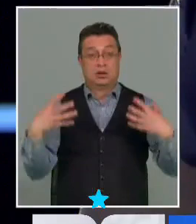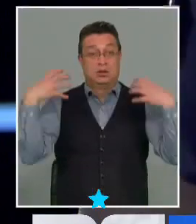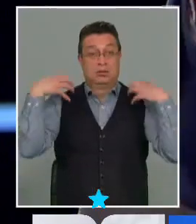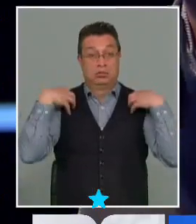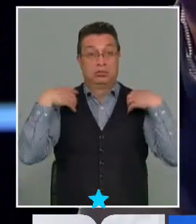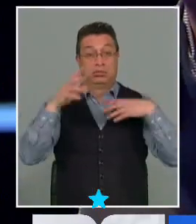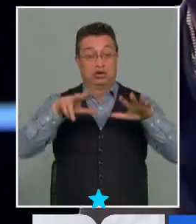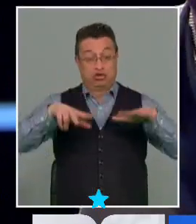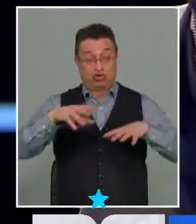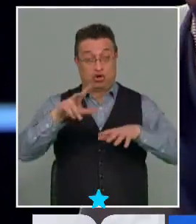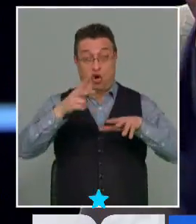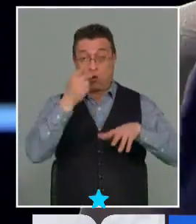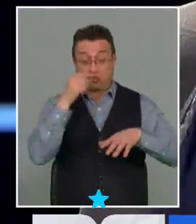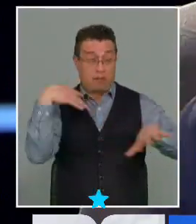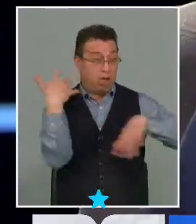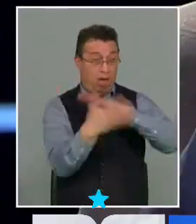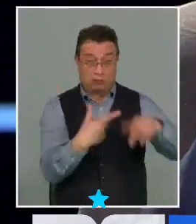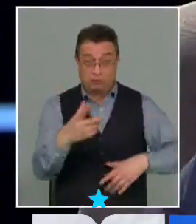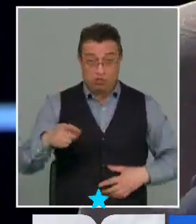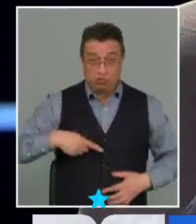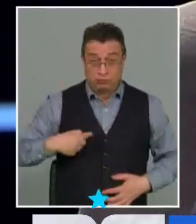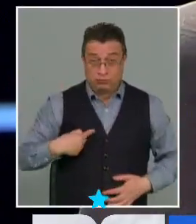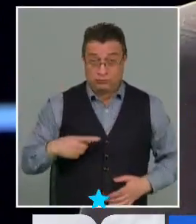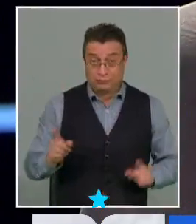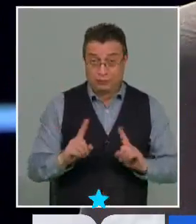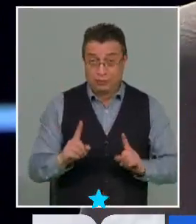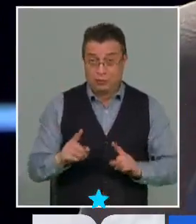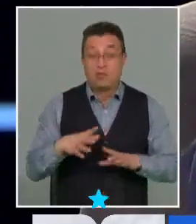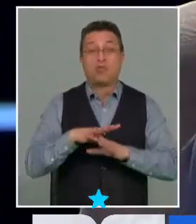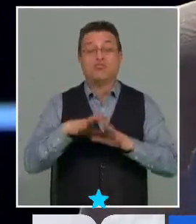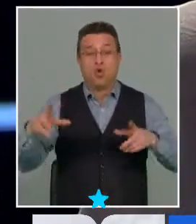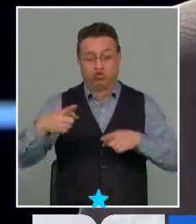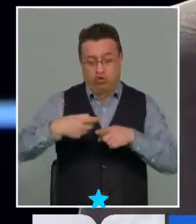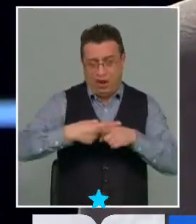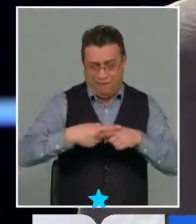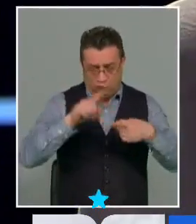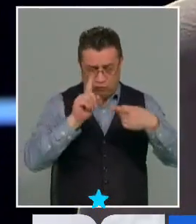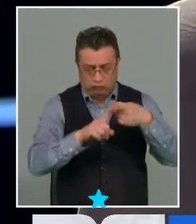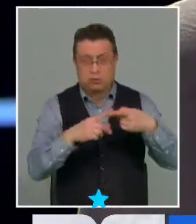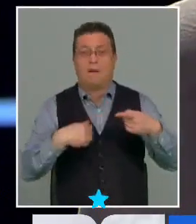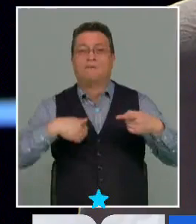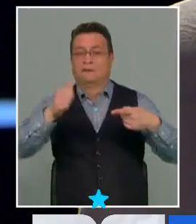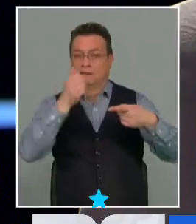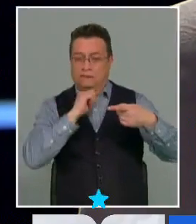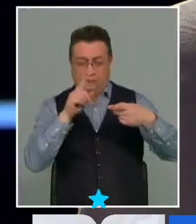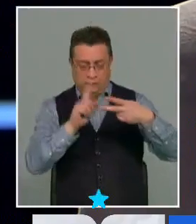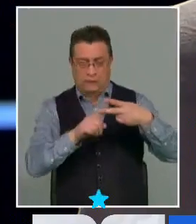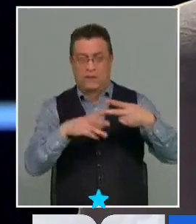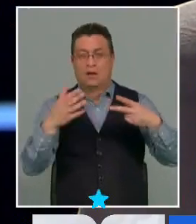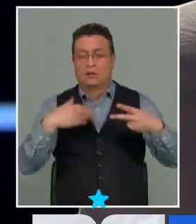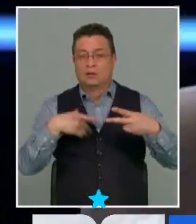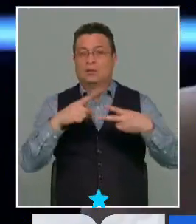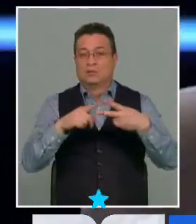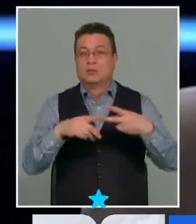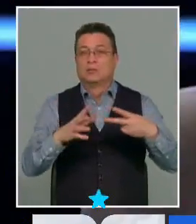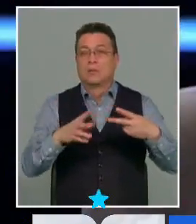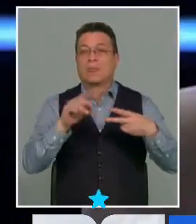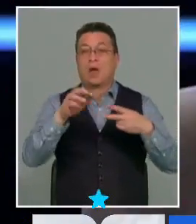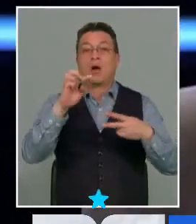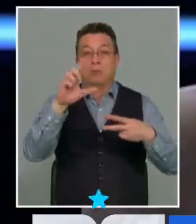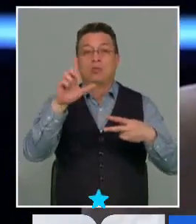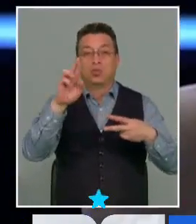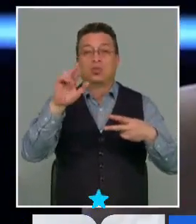levantamiento de la gente el 18 de octubre se levantaron por el excesivo de abuso por falta de decadencia se concentrado en este tema de